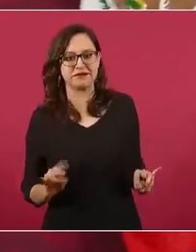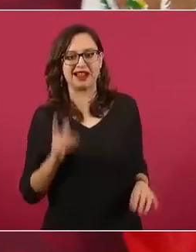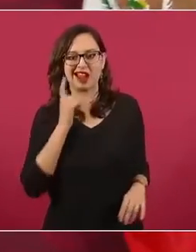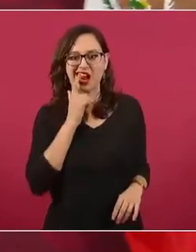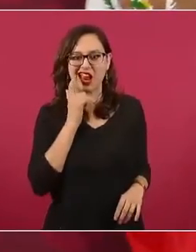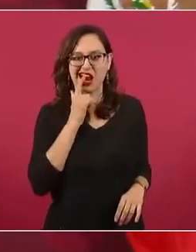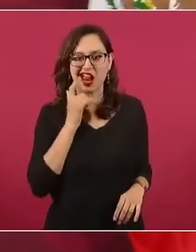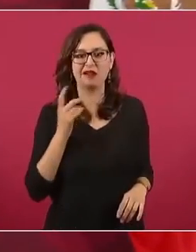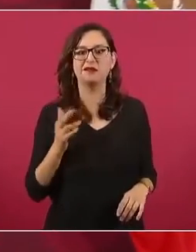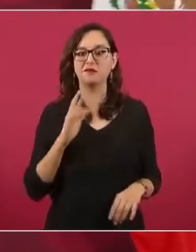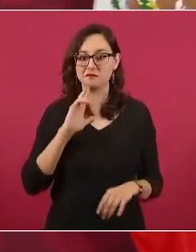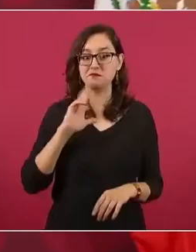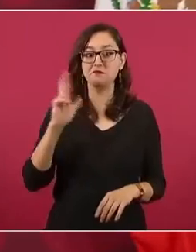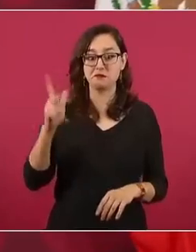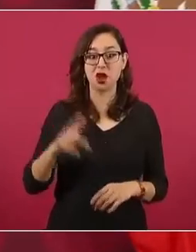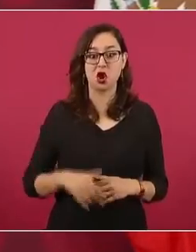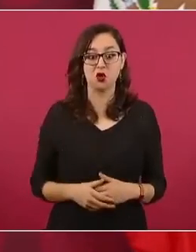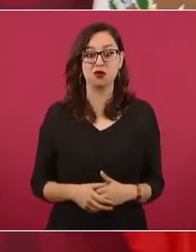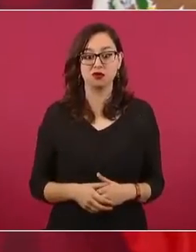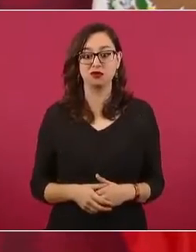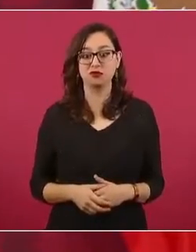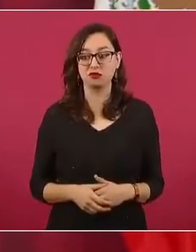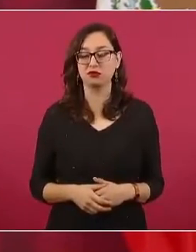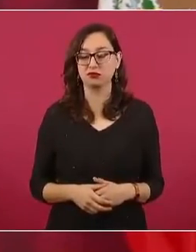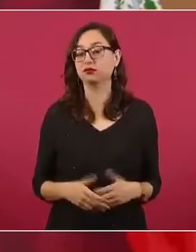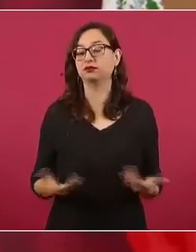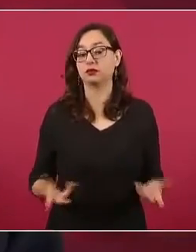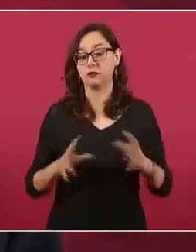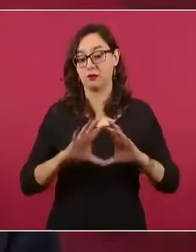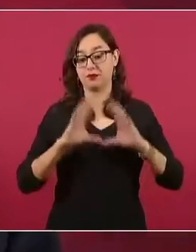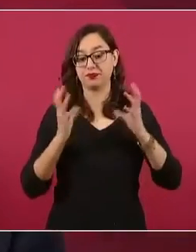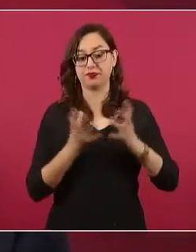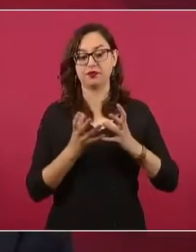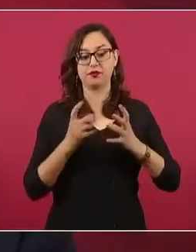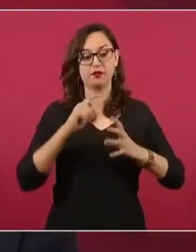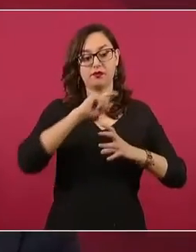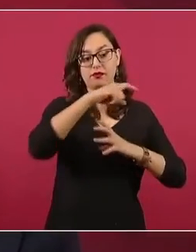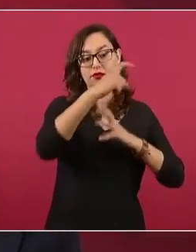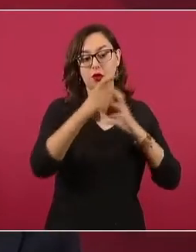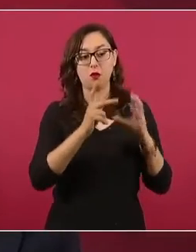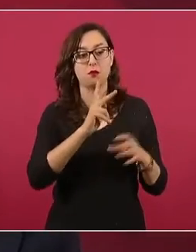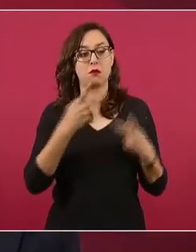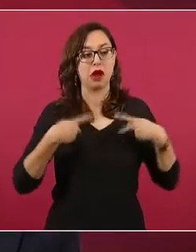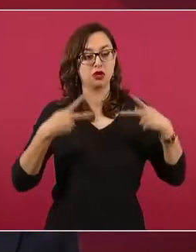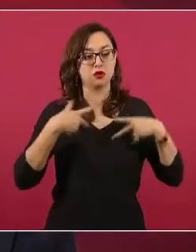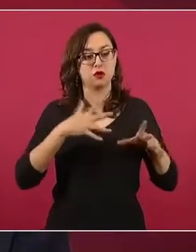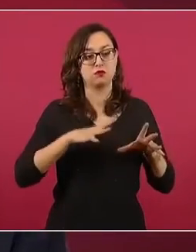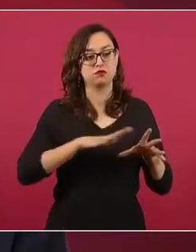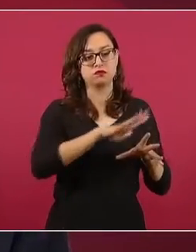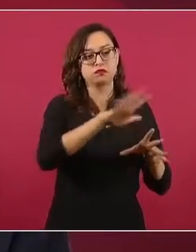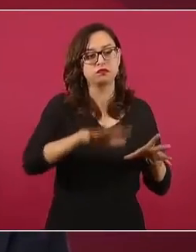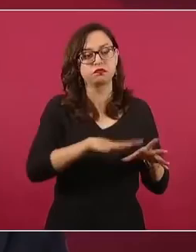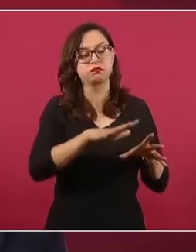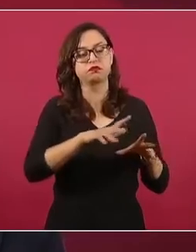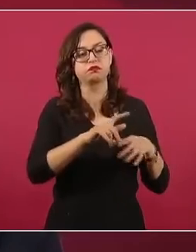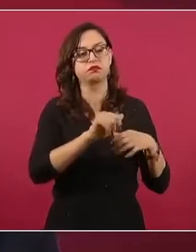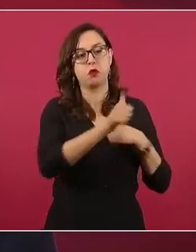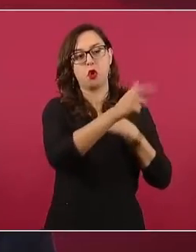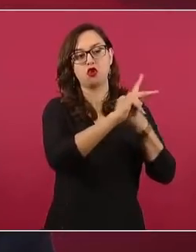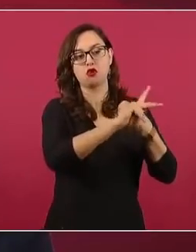El pueblo de México es de los pueblos más conscientes del mundo. No hay